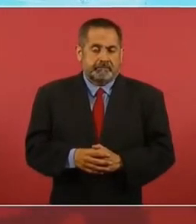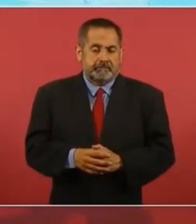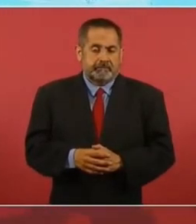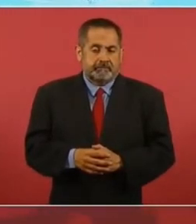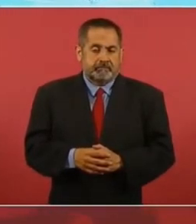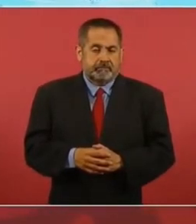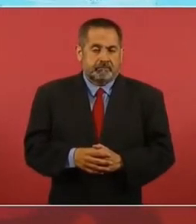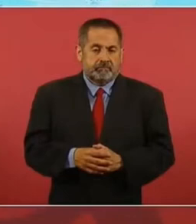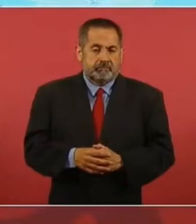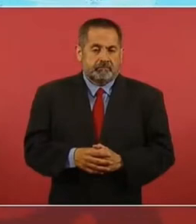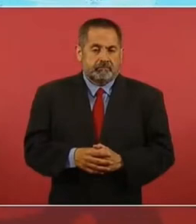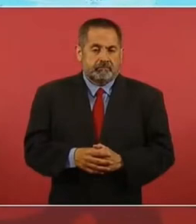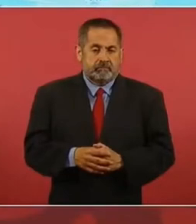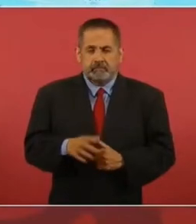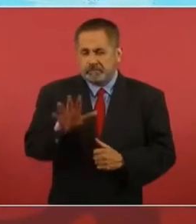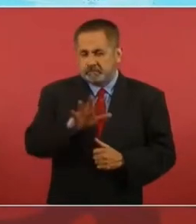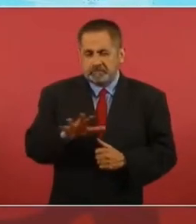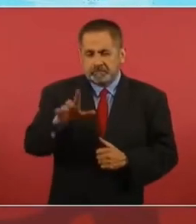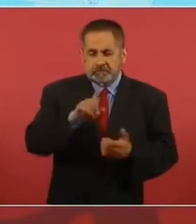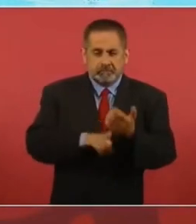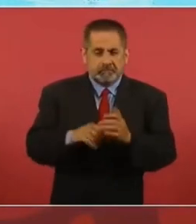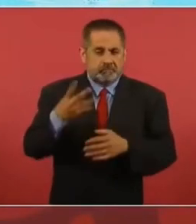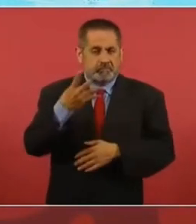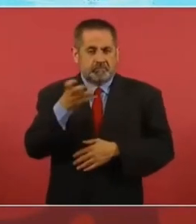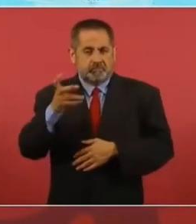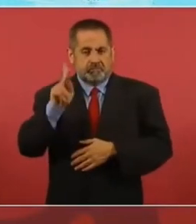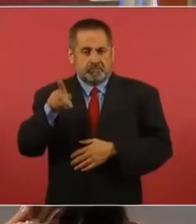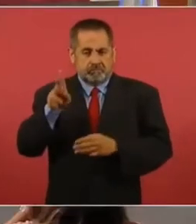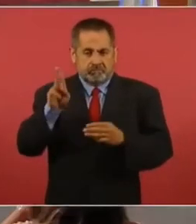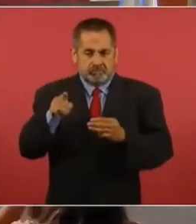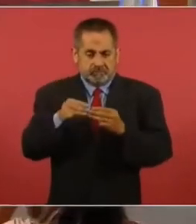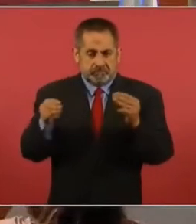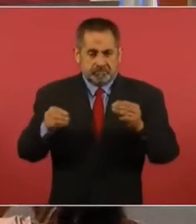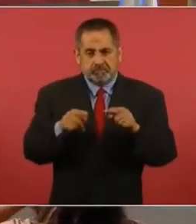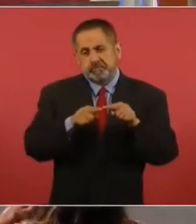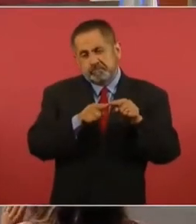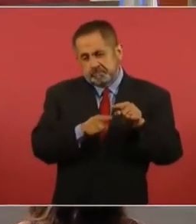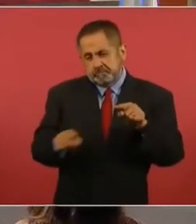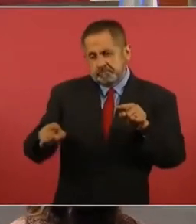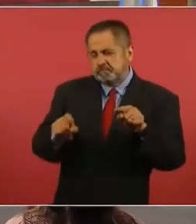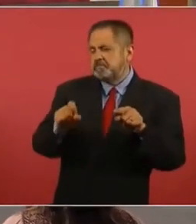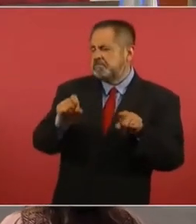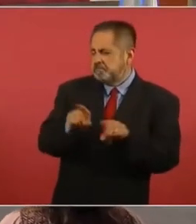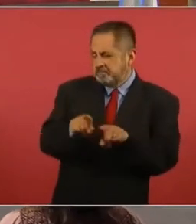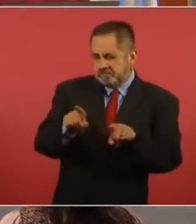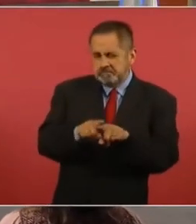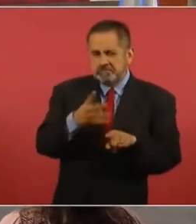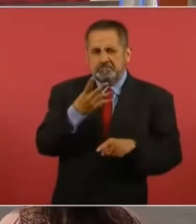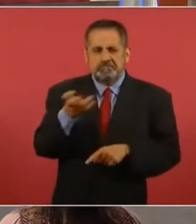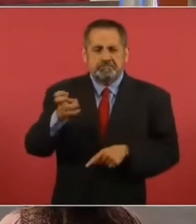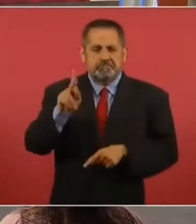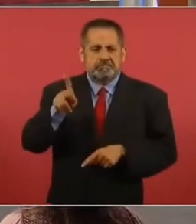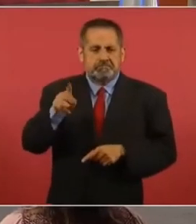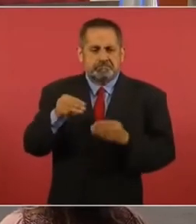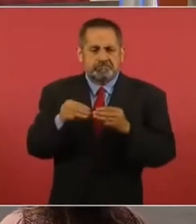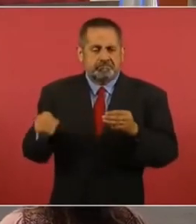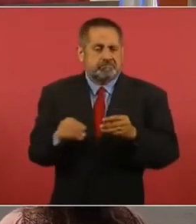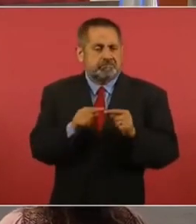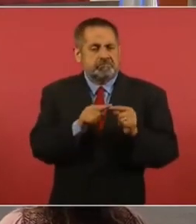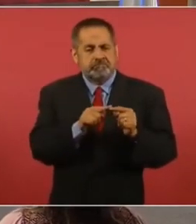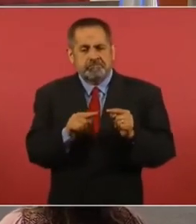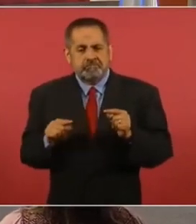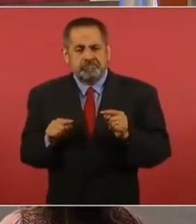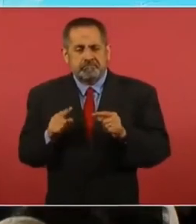Si estos son como 400 kilómetros, aquí también son 400 kilómetros, más